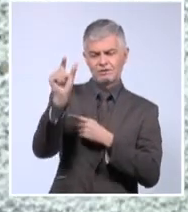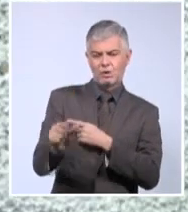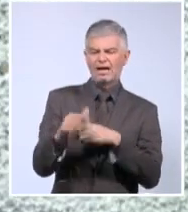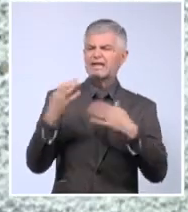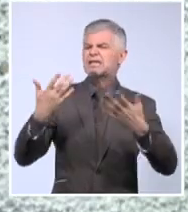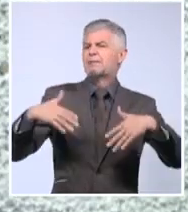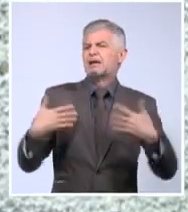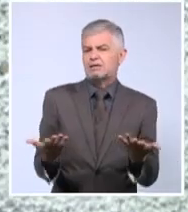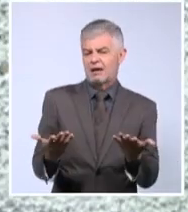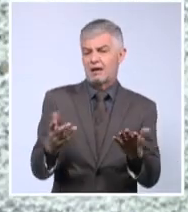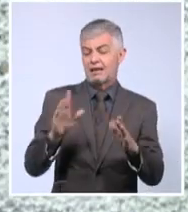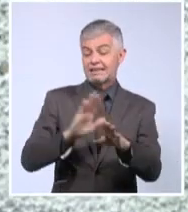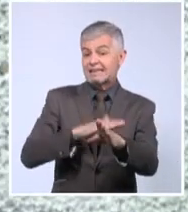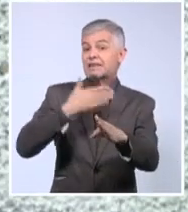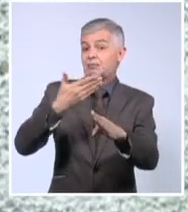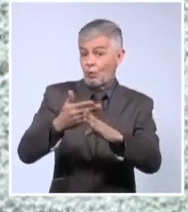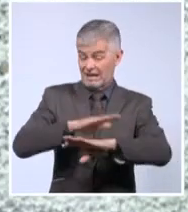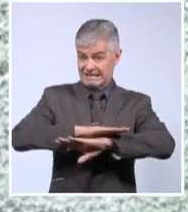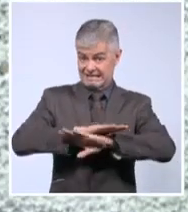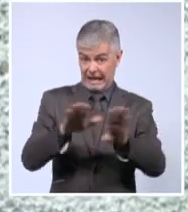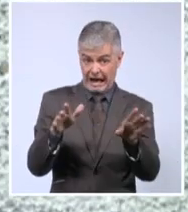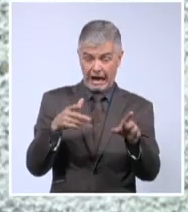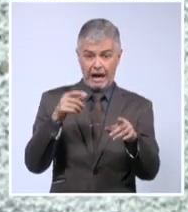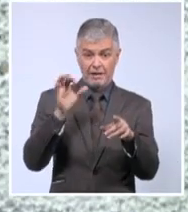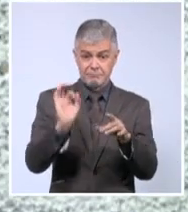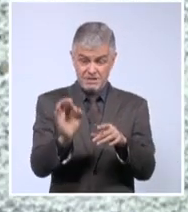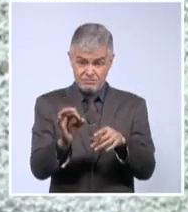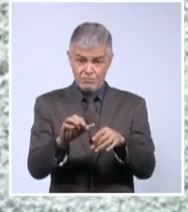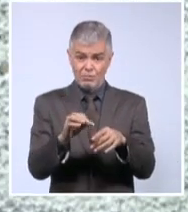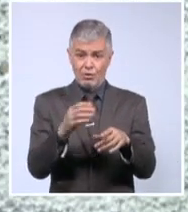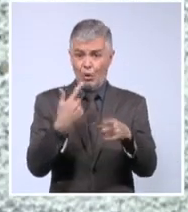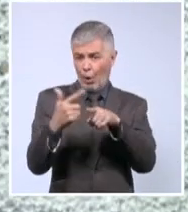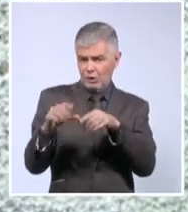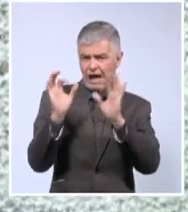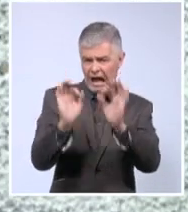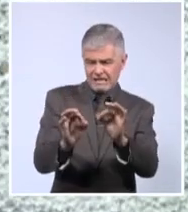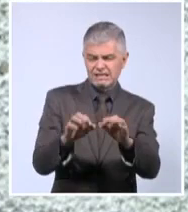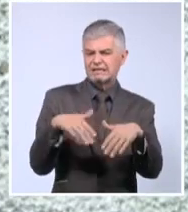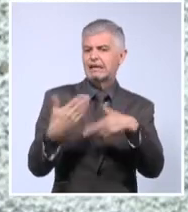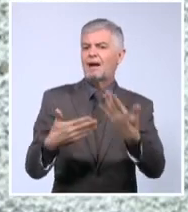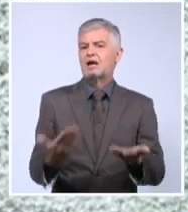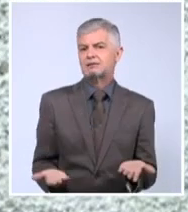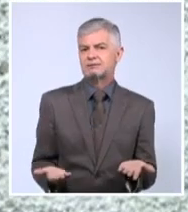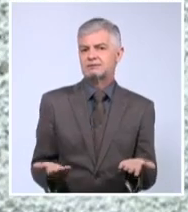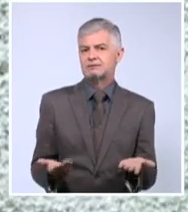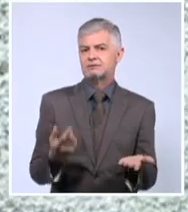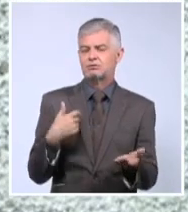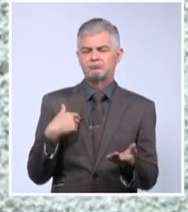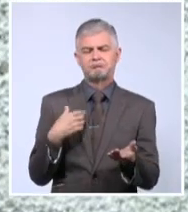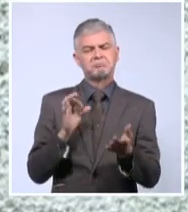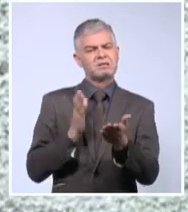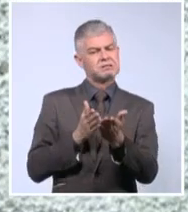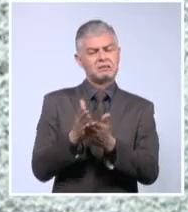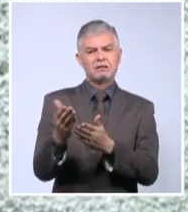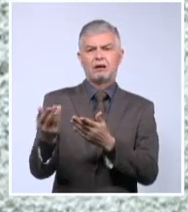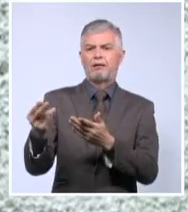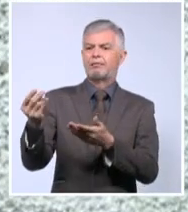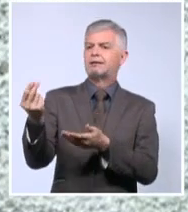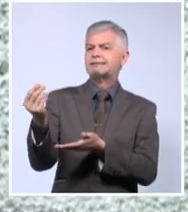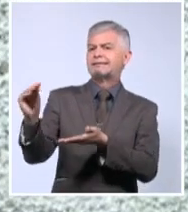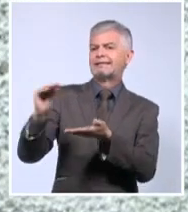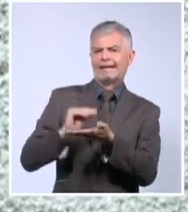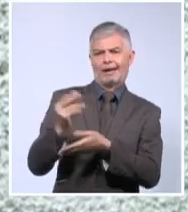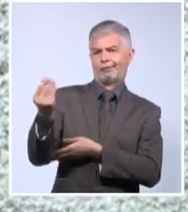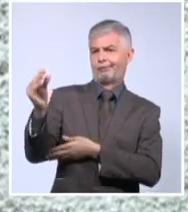justamente después que realizó actos de esta naturaleza. Ahí empieza, siguen en las directas, siguen entrando dinero, siguen entrando